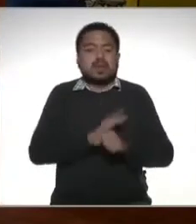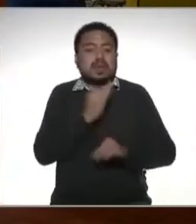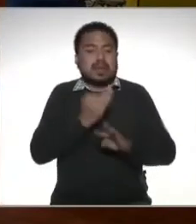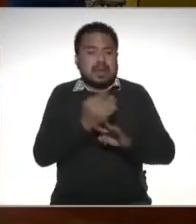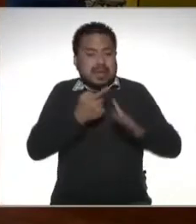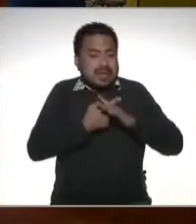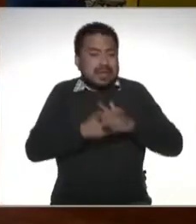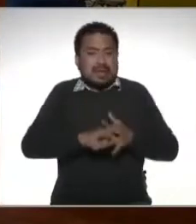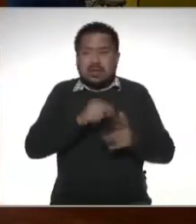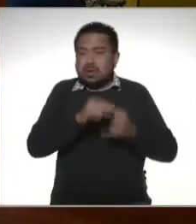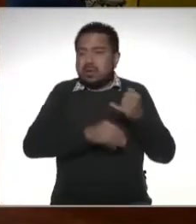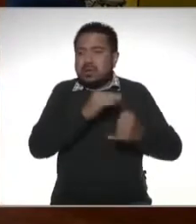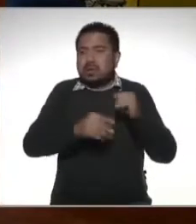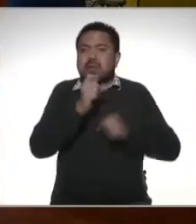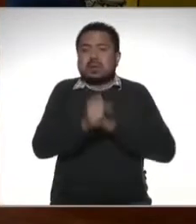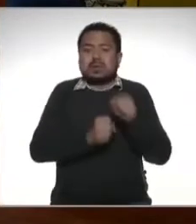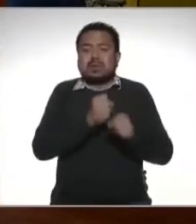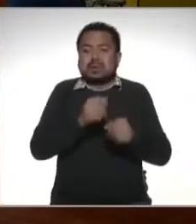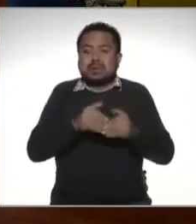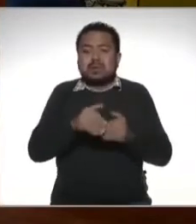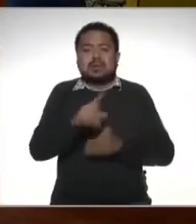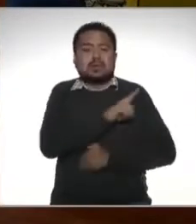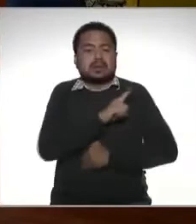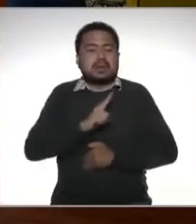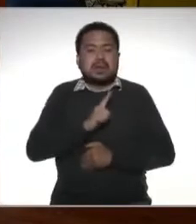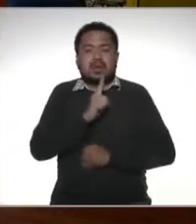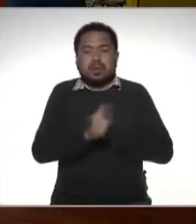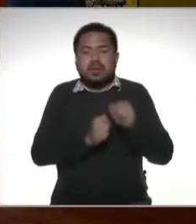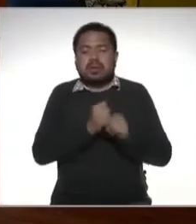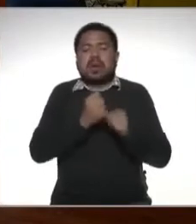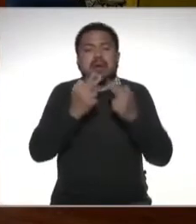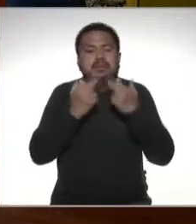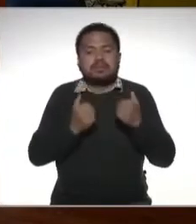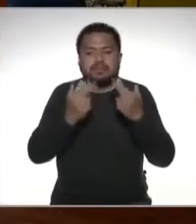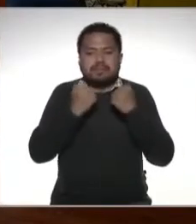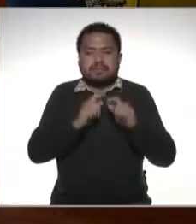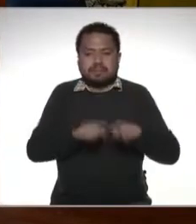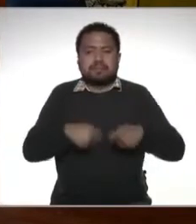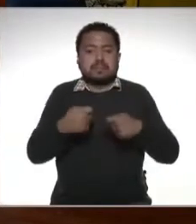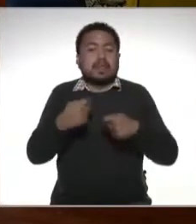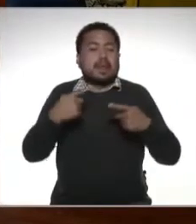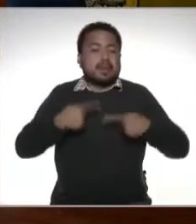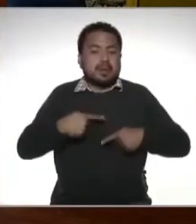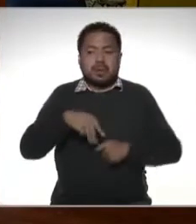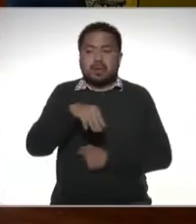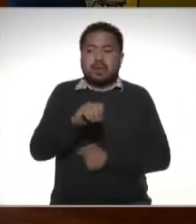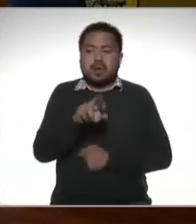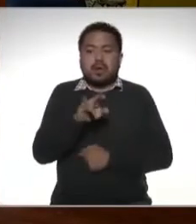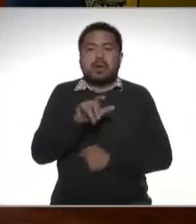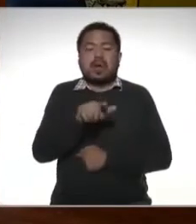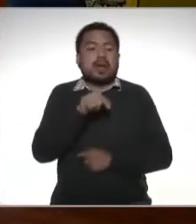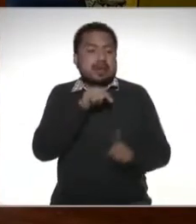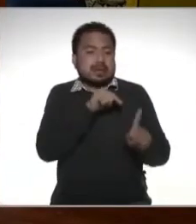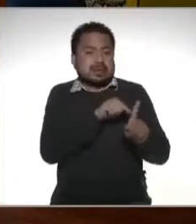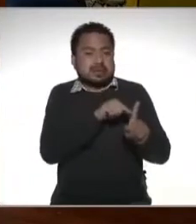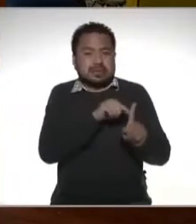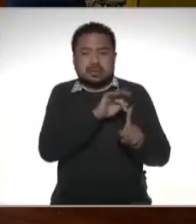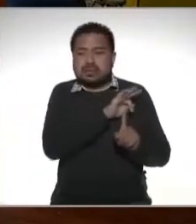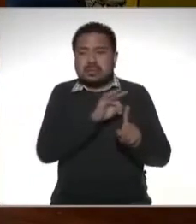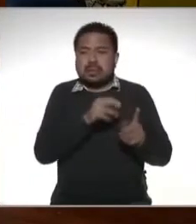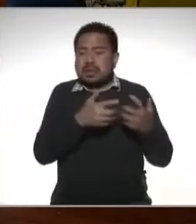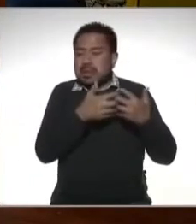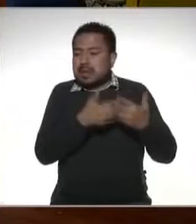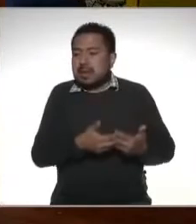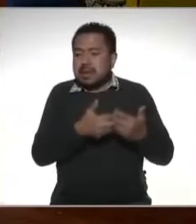partir del último momento en que se tuvo que presentar la declaración anual del ejercicio correspondiente si es una persona moral o es una persona física con actividad